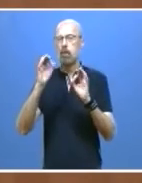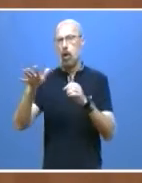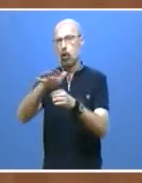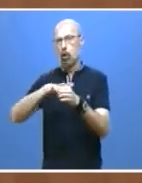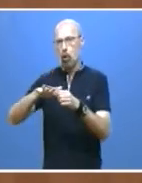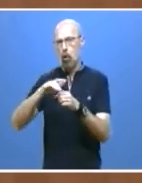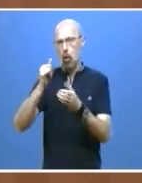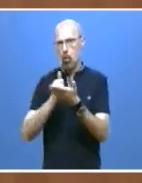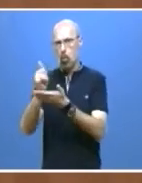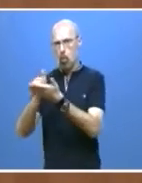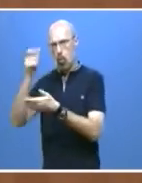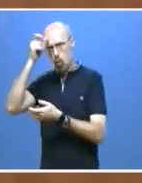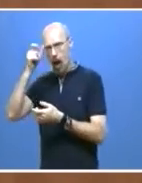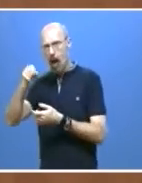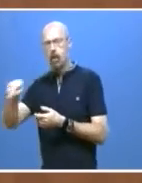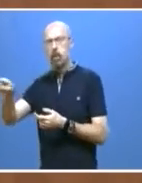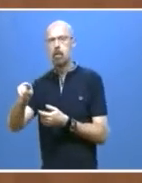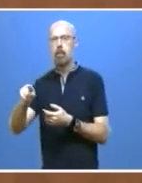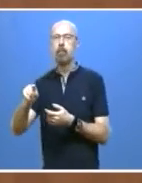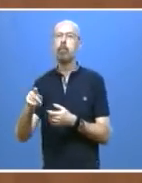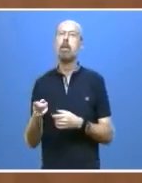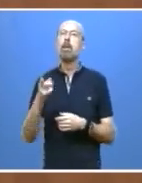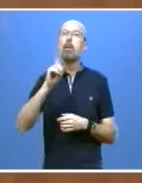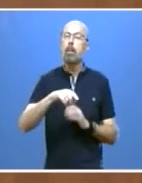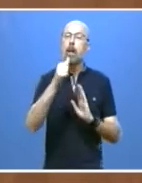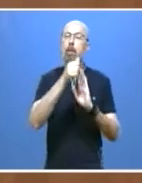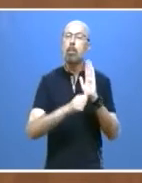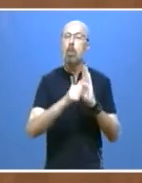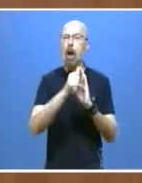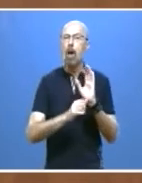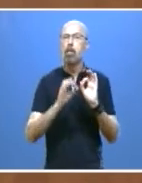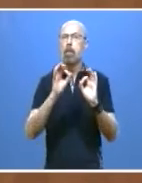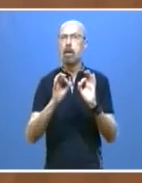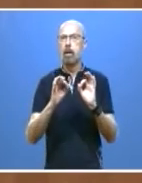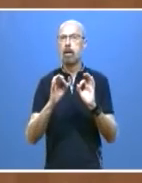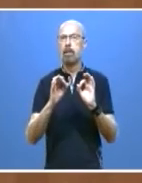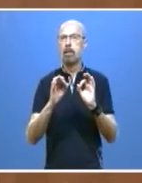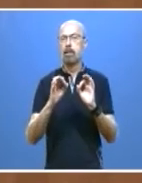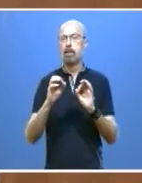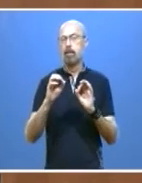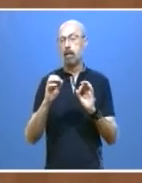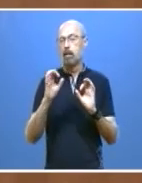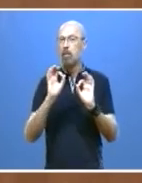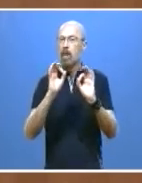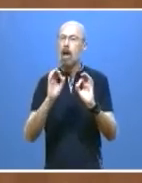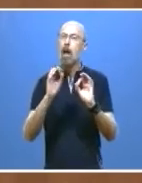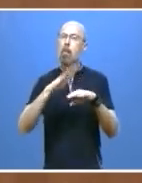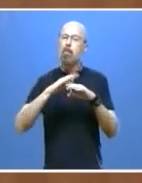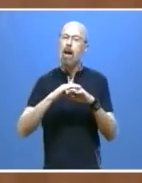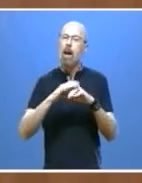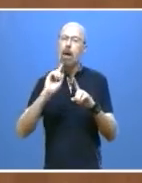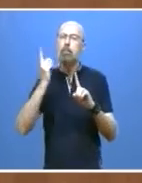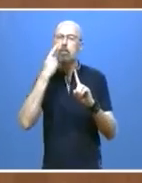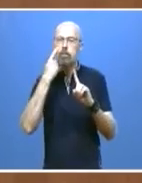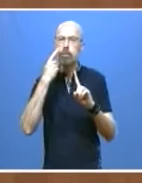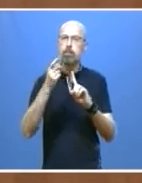Completaremos la implantación de todas las provincias del programa Stent Talent Girl dirigido a la detección precoz